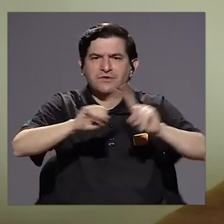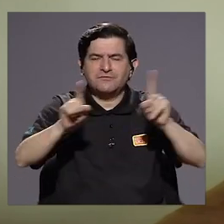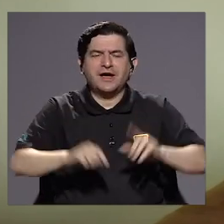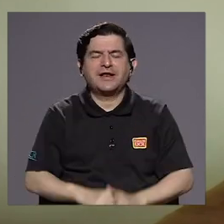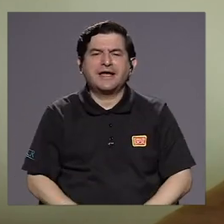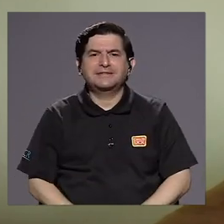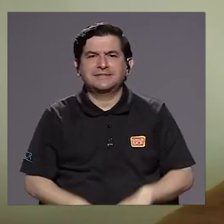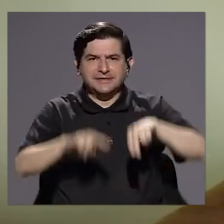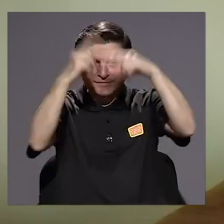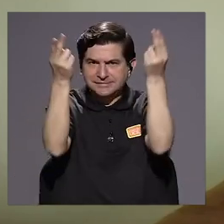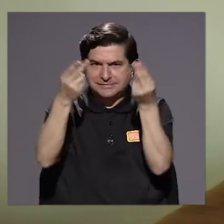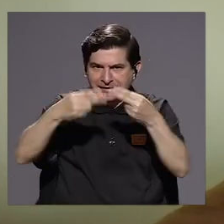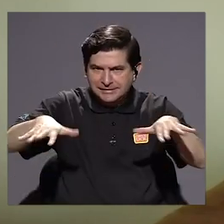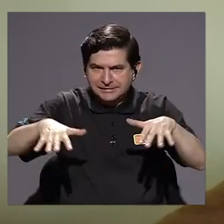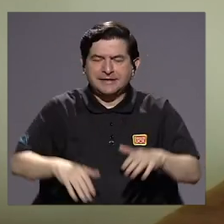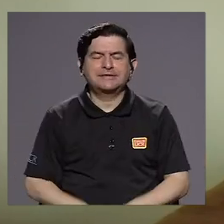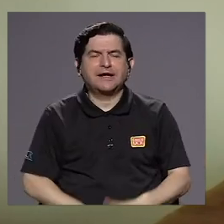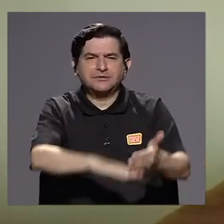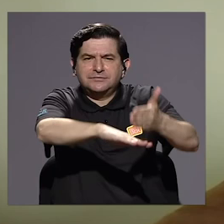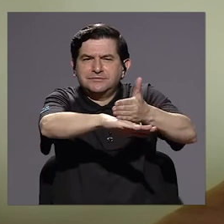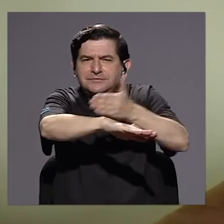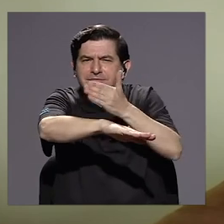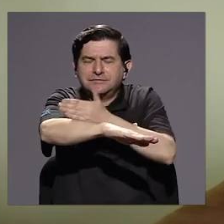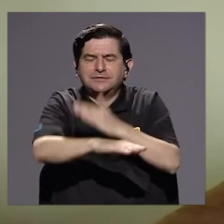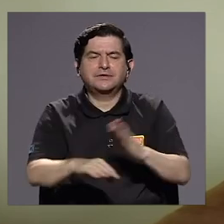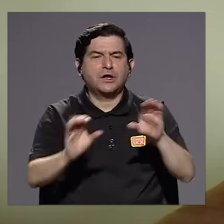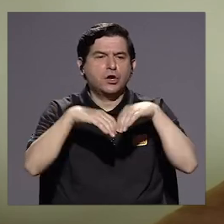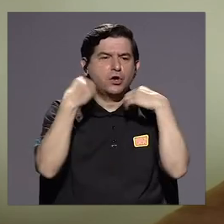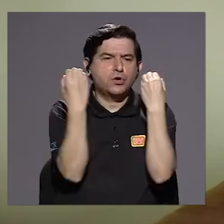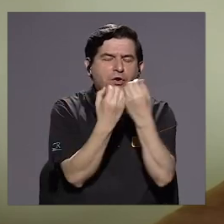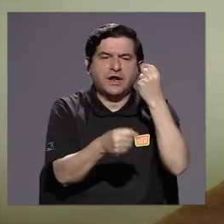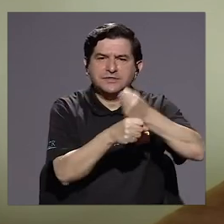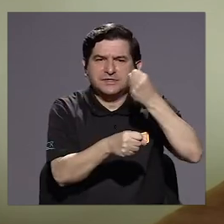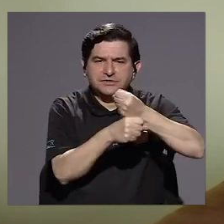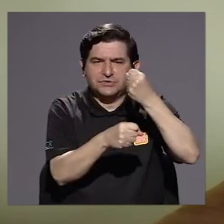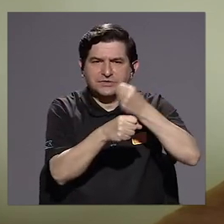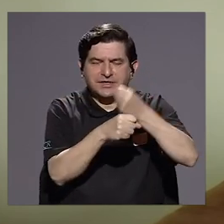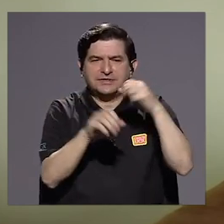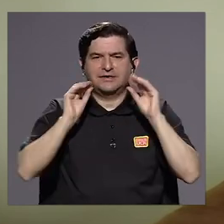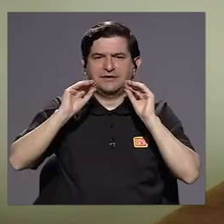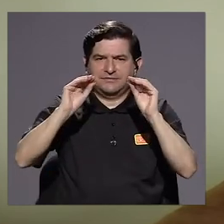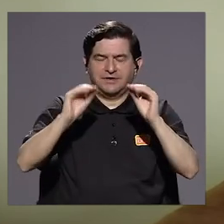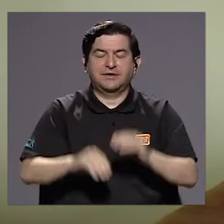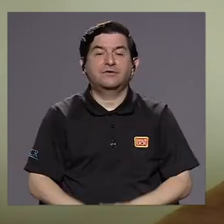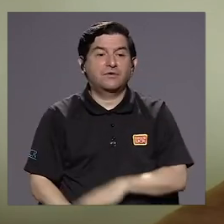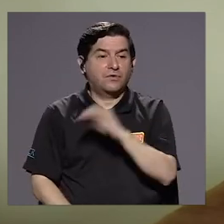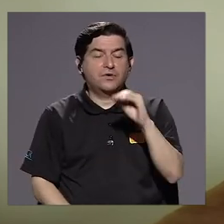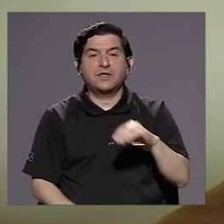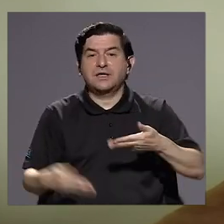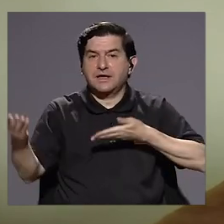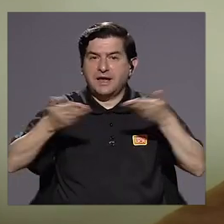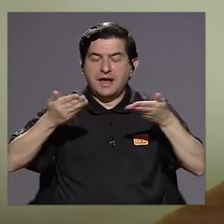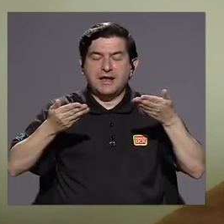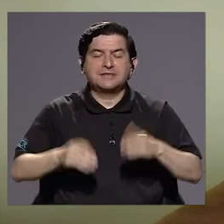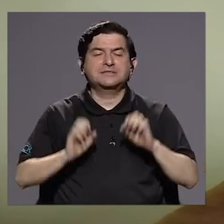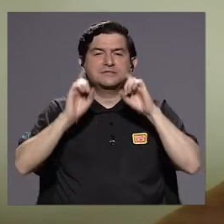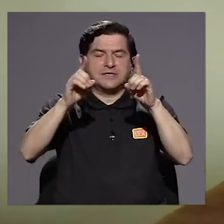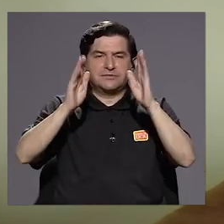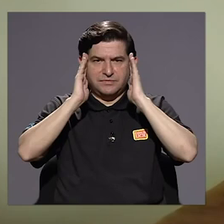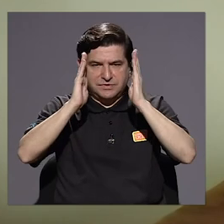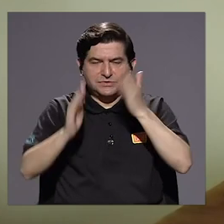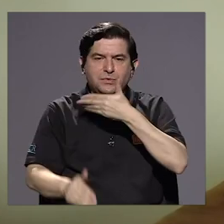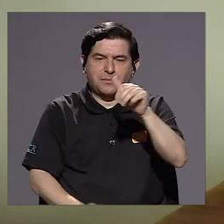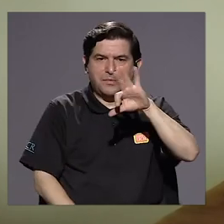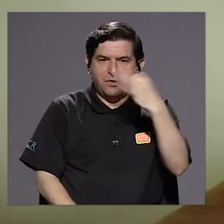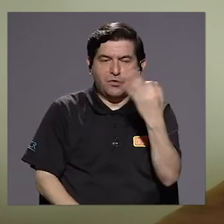plataformas, para poder avanzar en la organización de su trabajo pedagógico y atender el servicio educativo de la mejor forma,